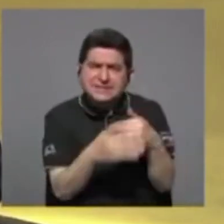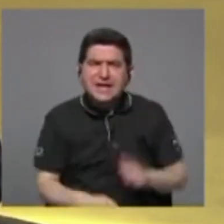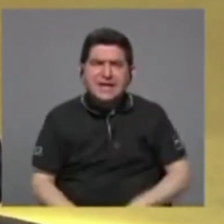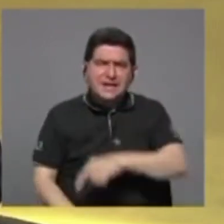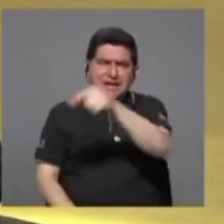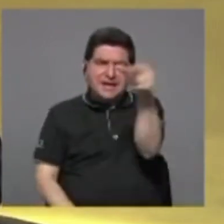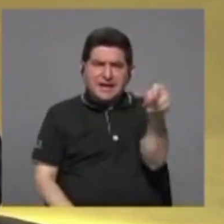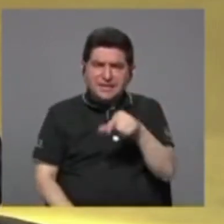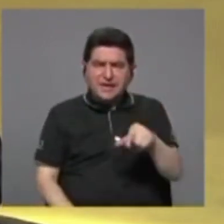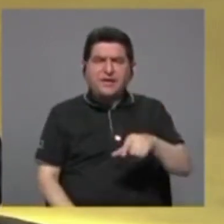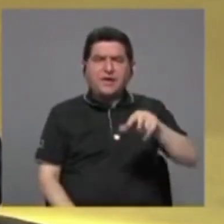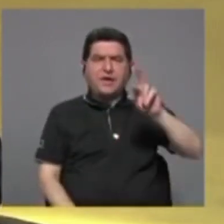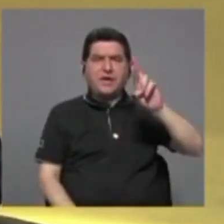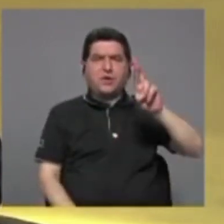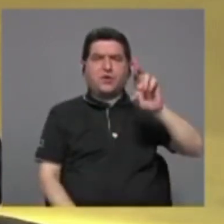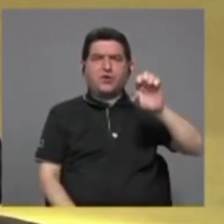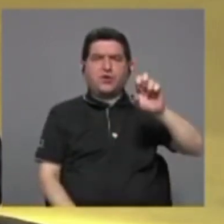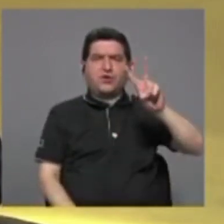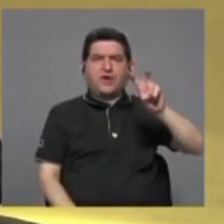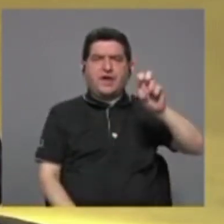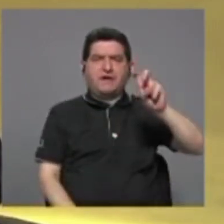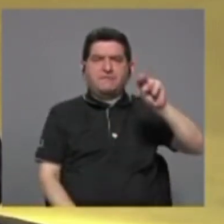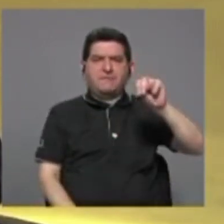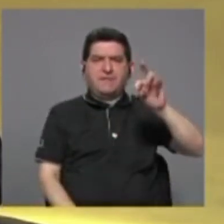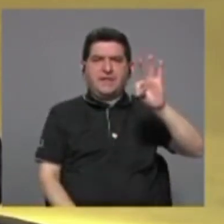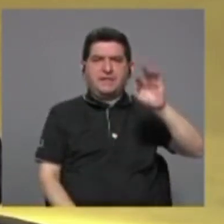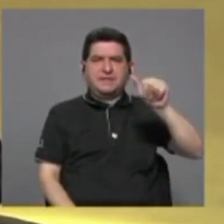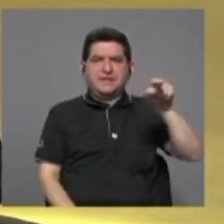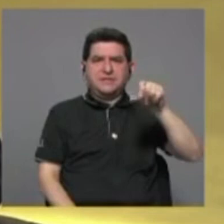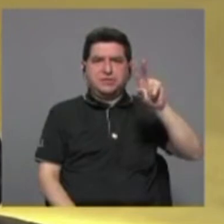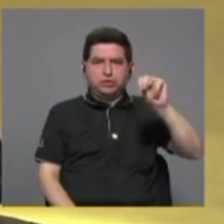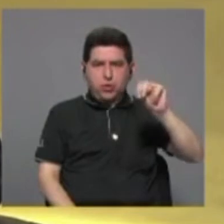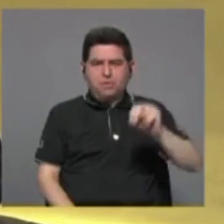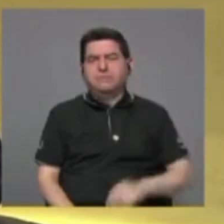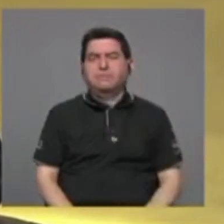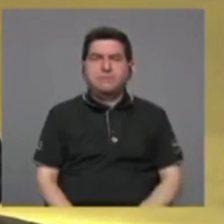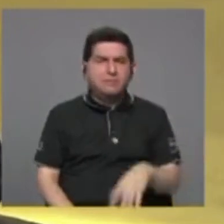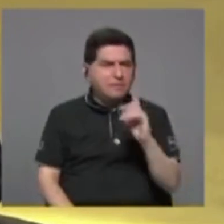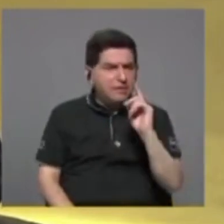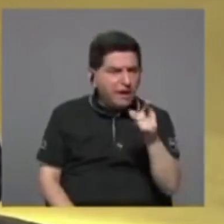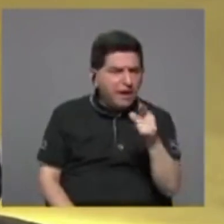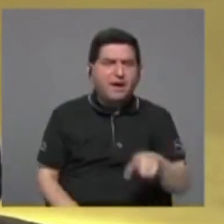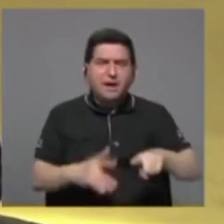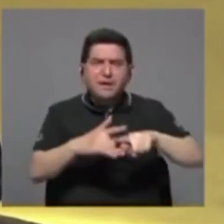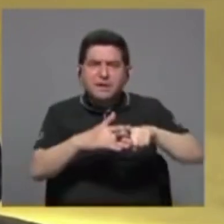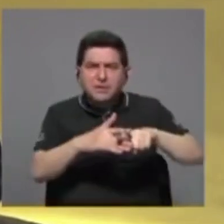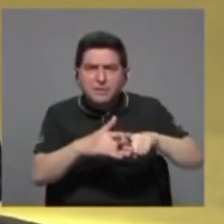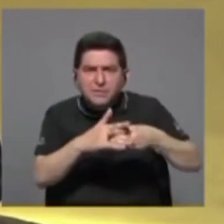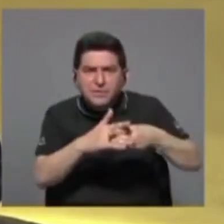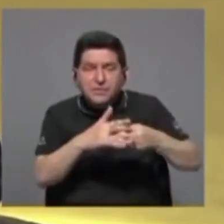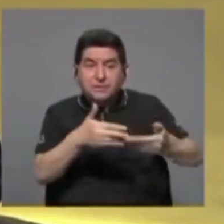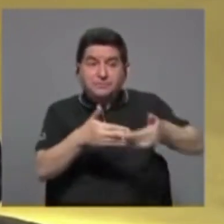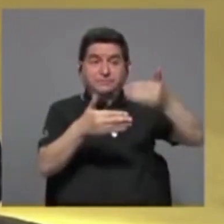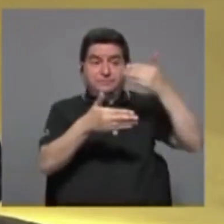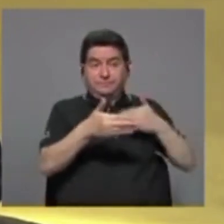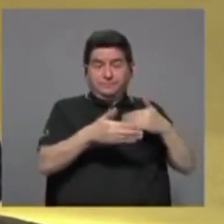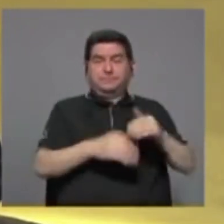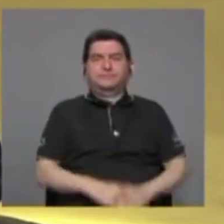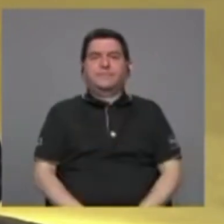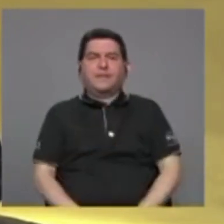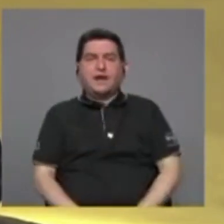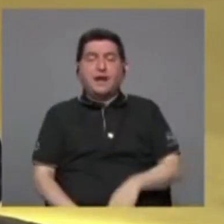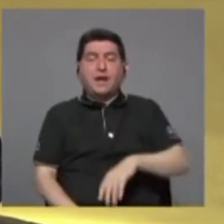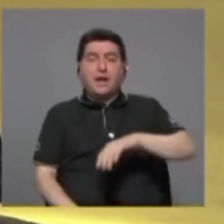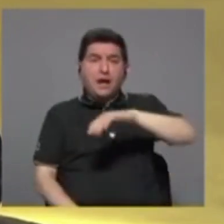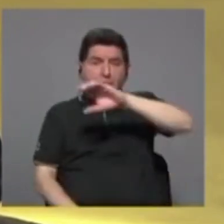Reventazón, que nace en la cordillera de